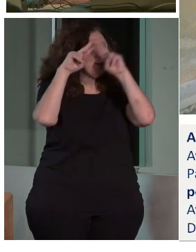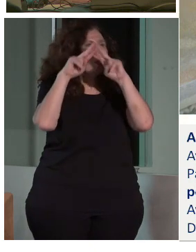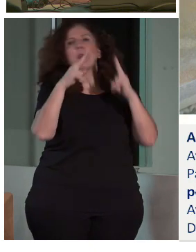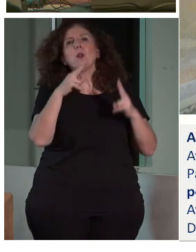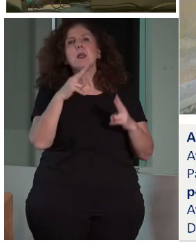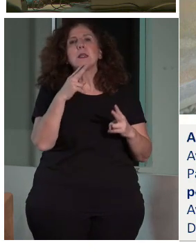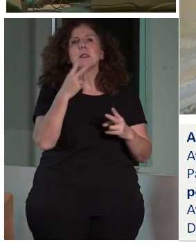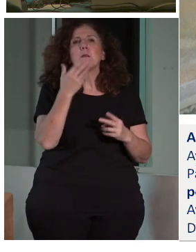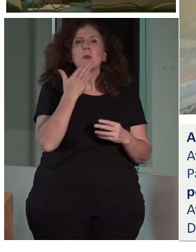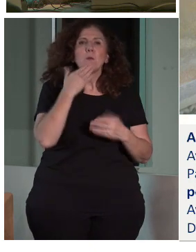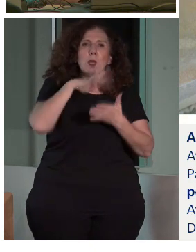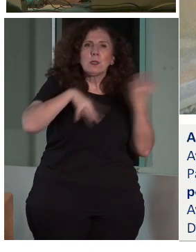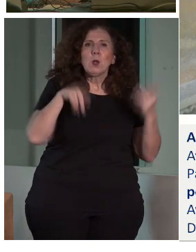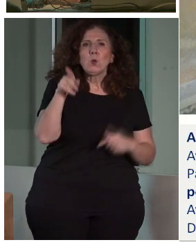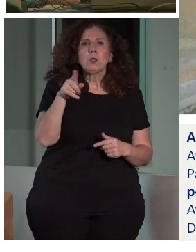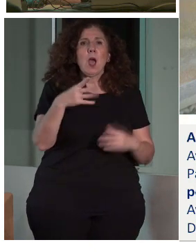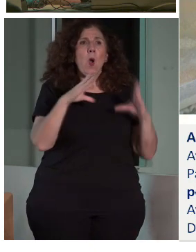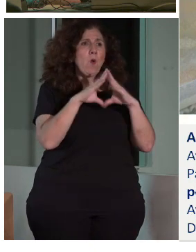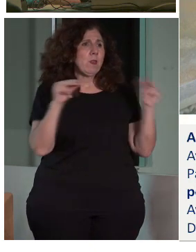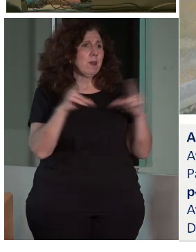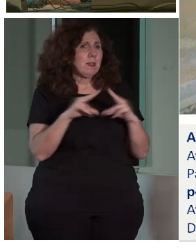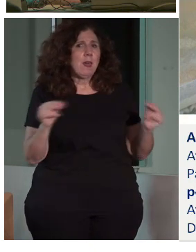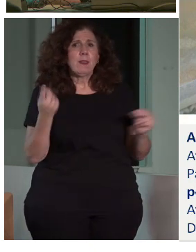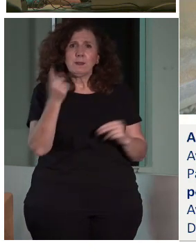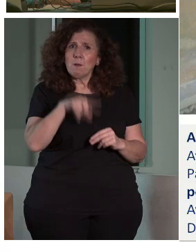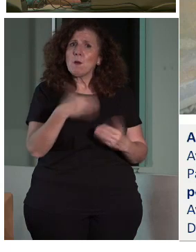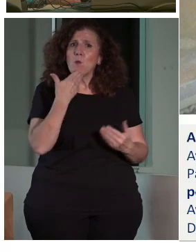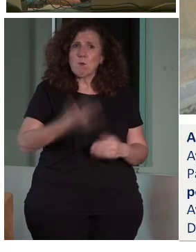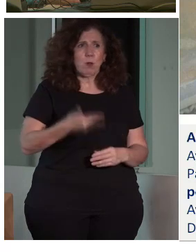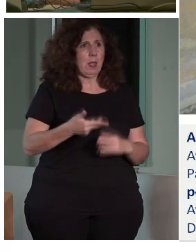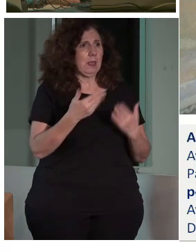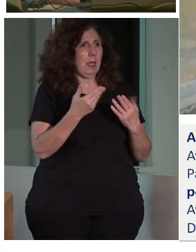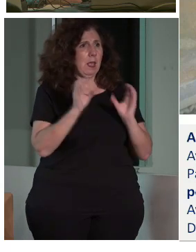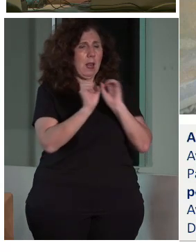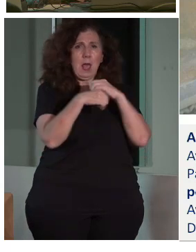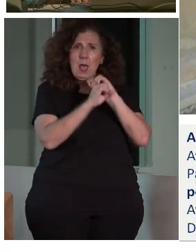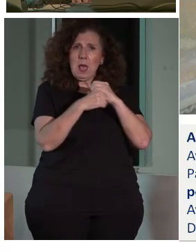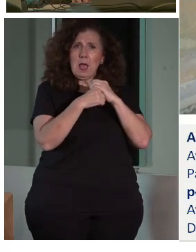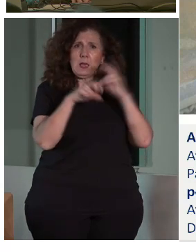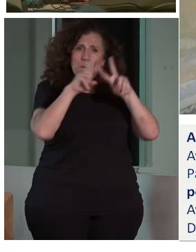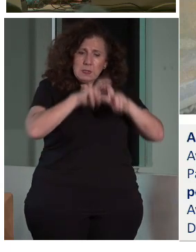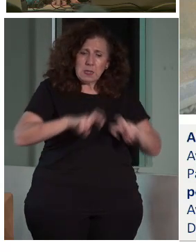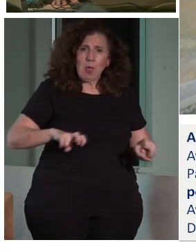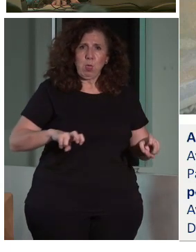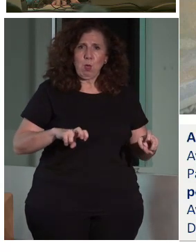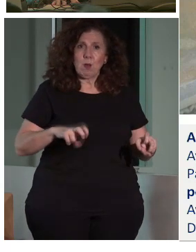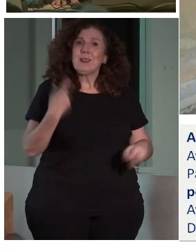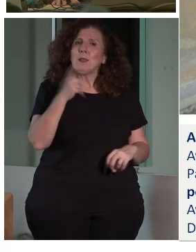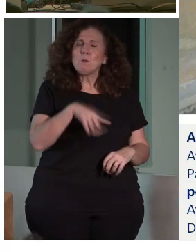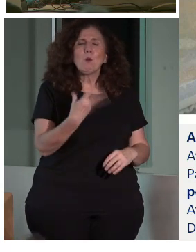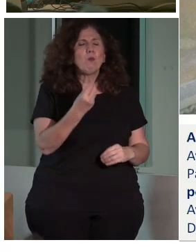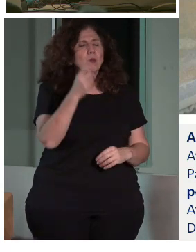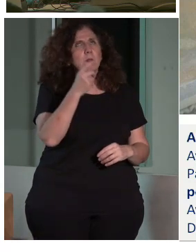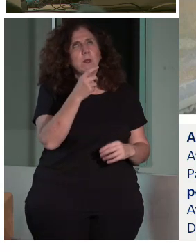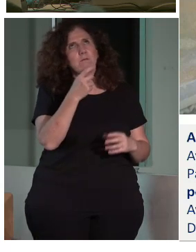universidades, la investigación también es importante. Y, por supuesto, había muchas asociaciones de personas,